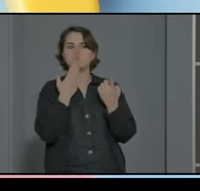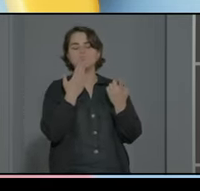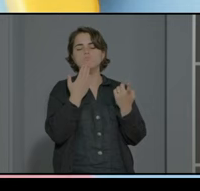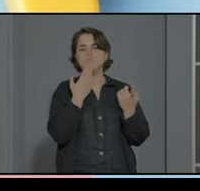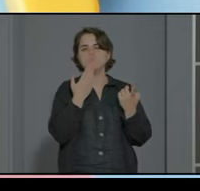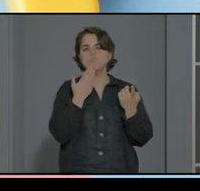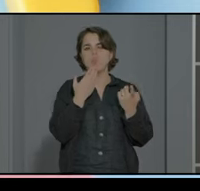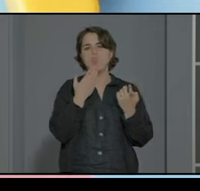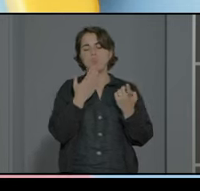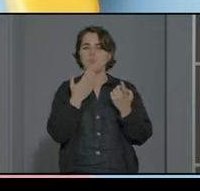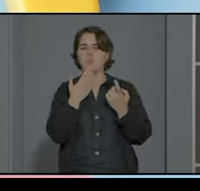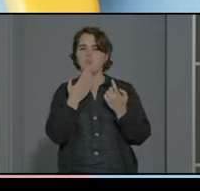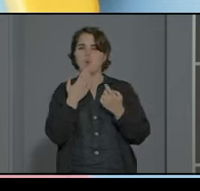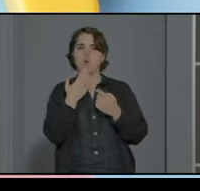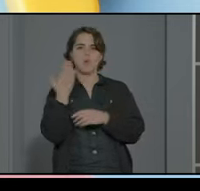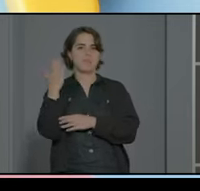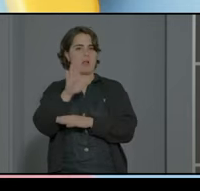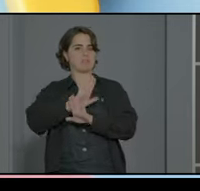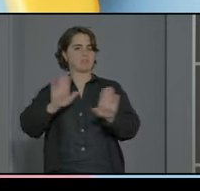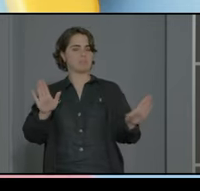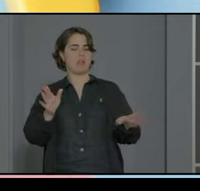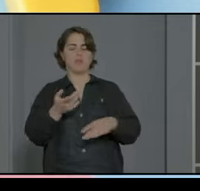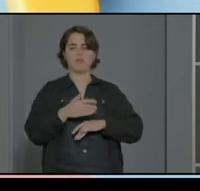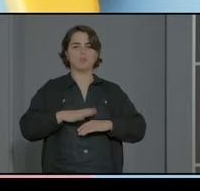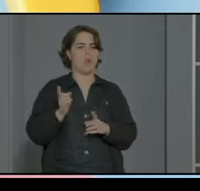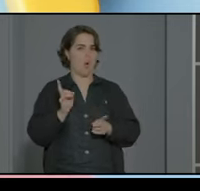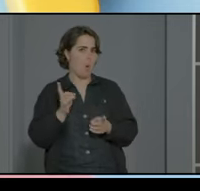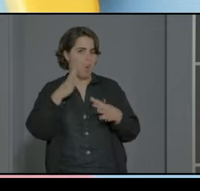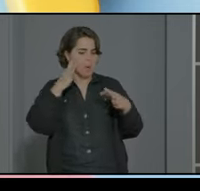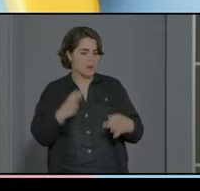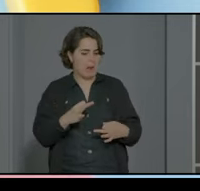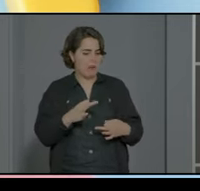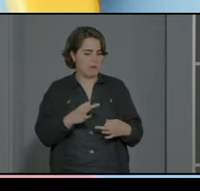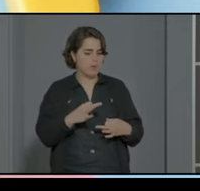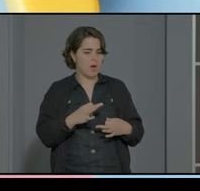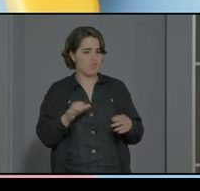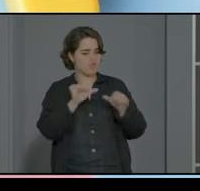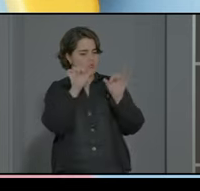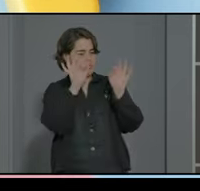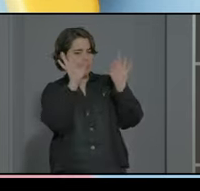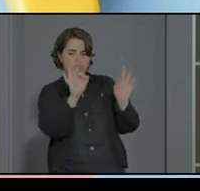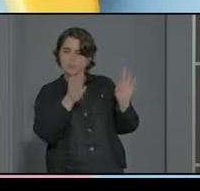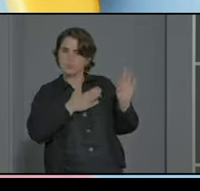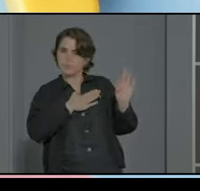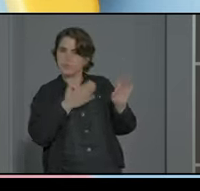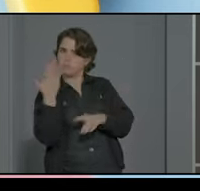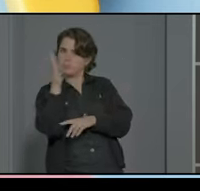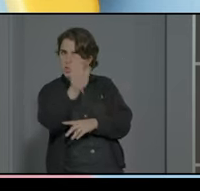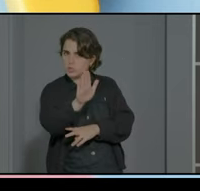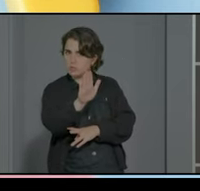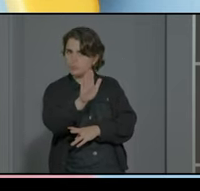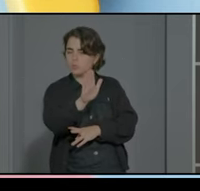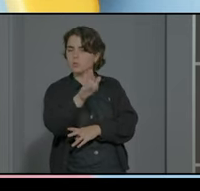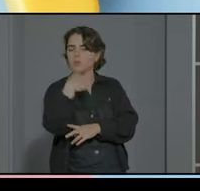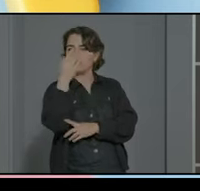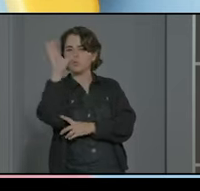como una tarjeta de presentación y ya está sino que es como que es que detrás va este estilo ¿no? y luego